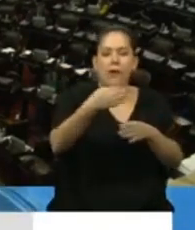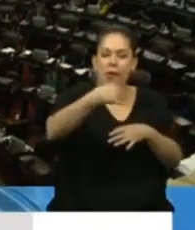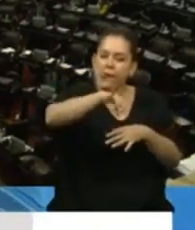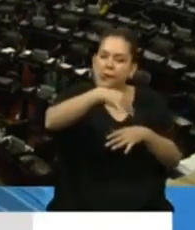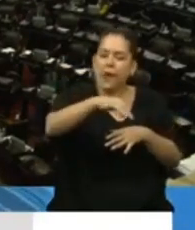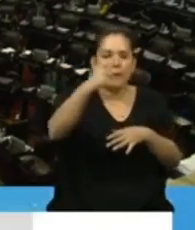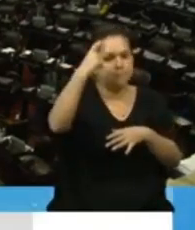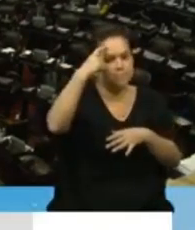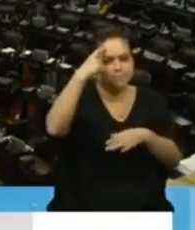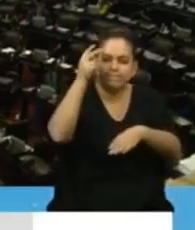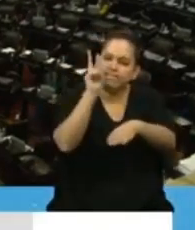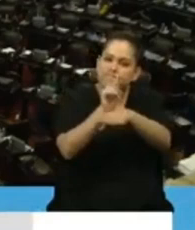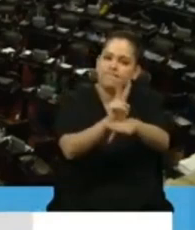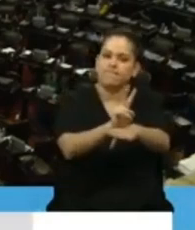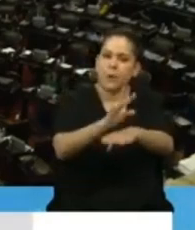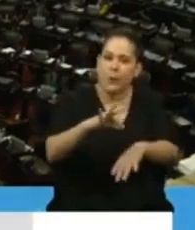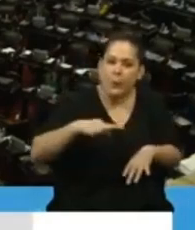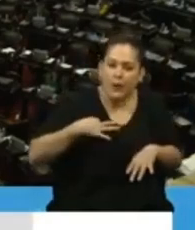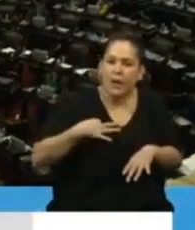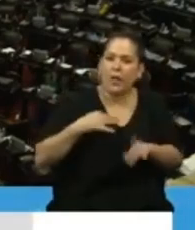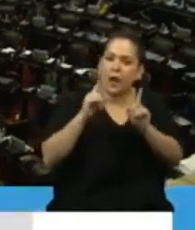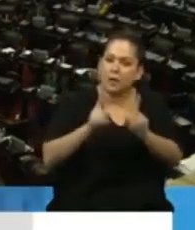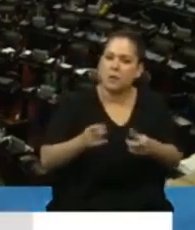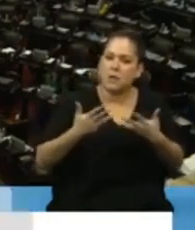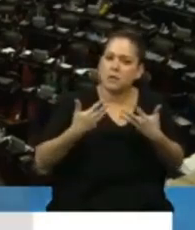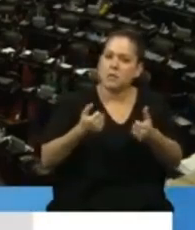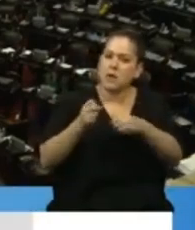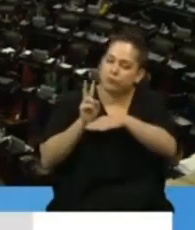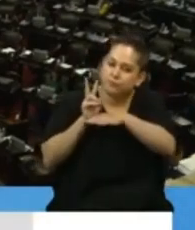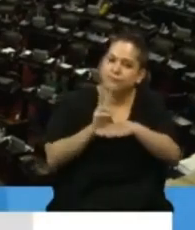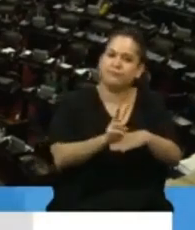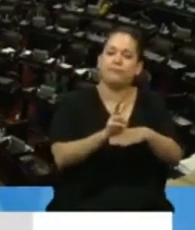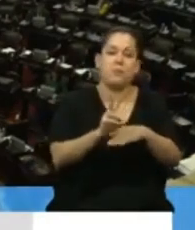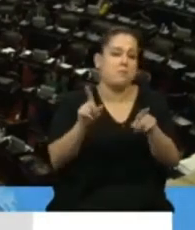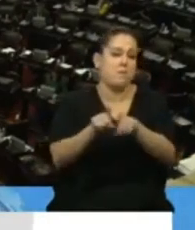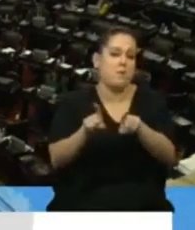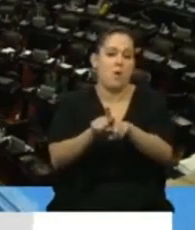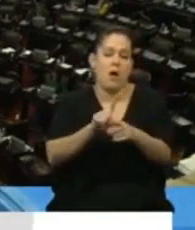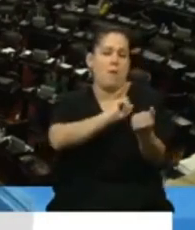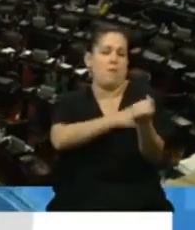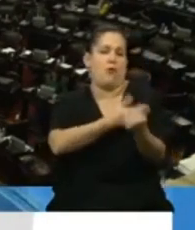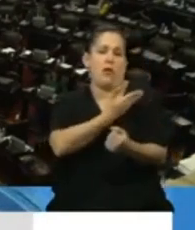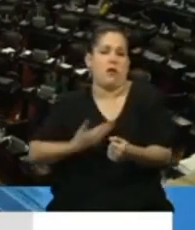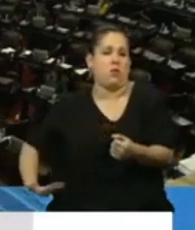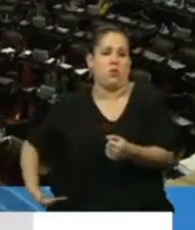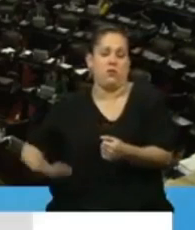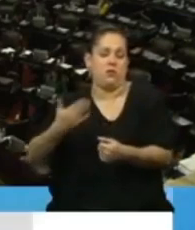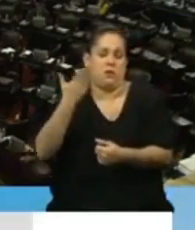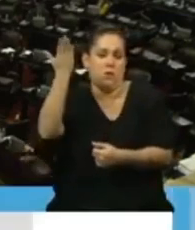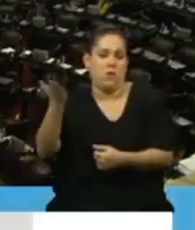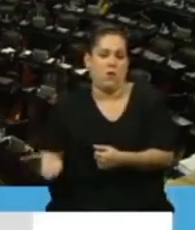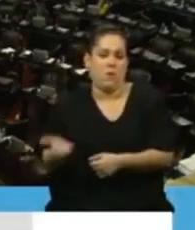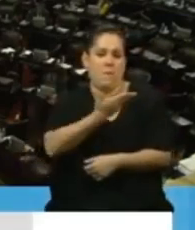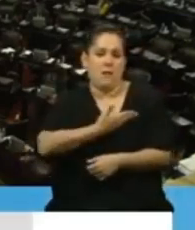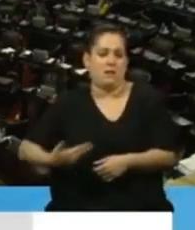resguardo de la vida y de la salud, como lo ha venido haciendo el Poder Ejecutivo en el mando del Presidente de la